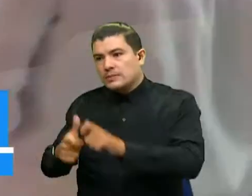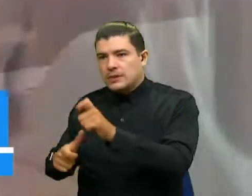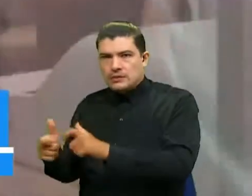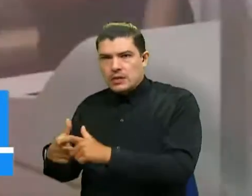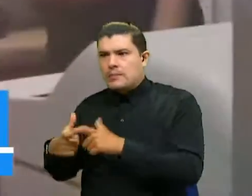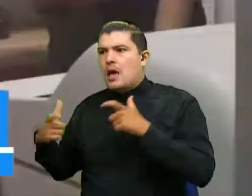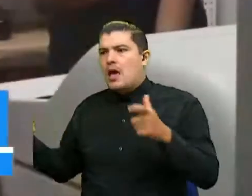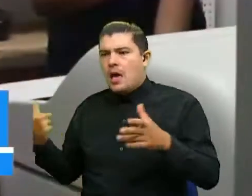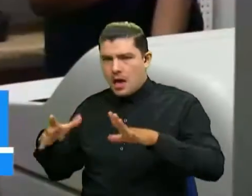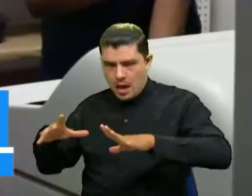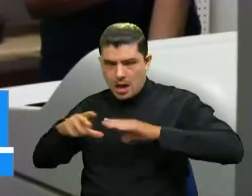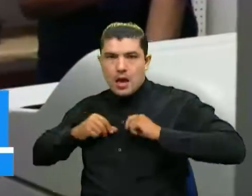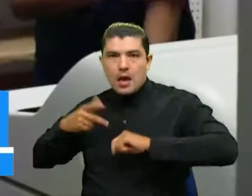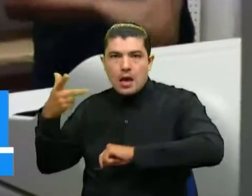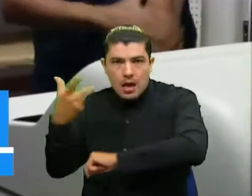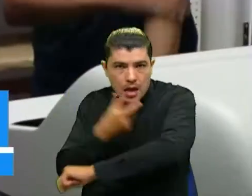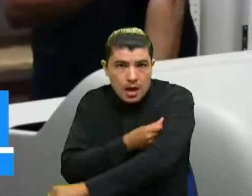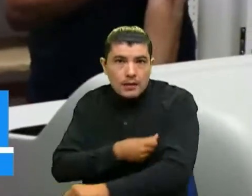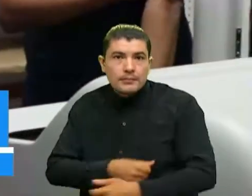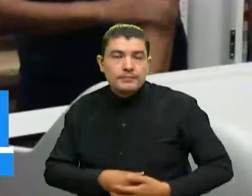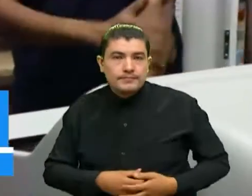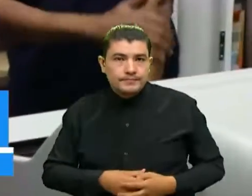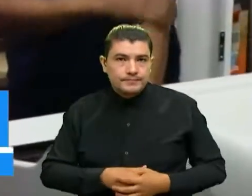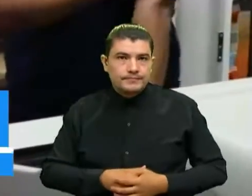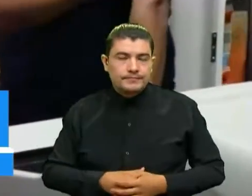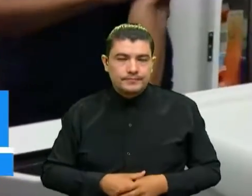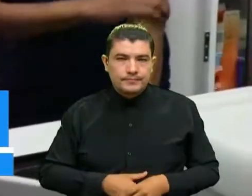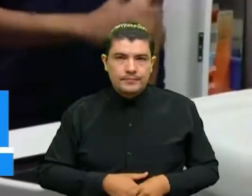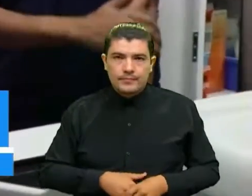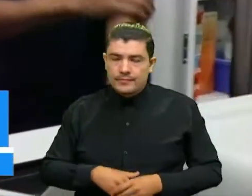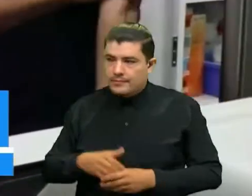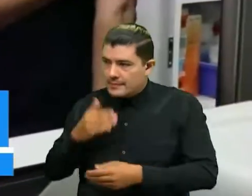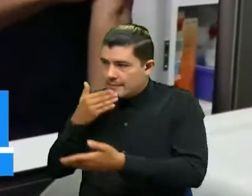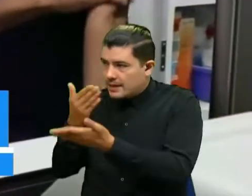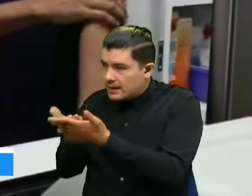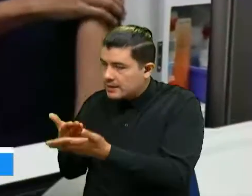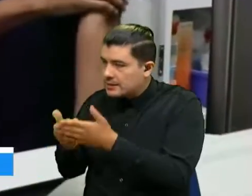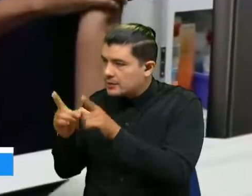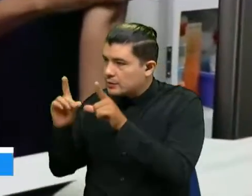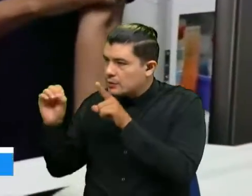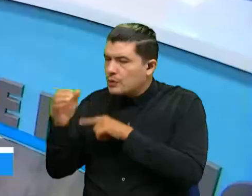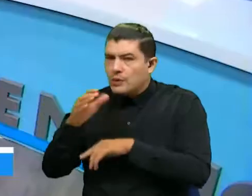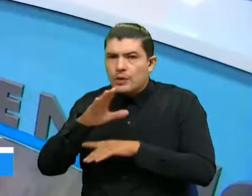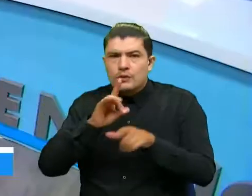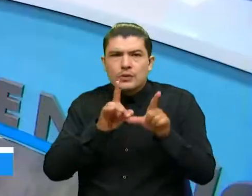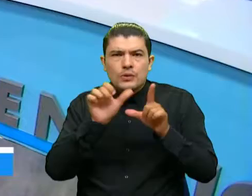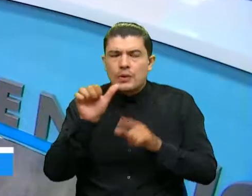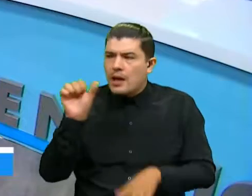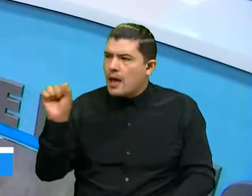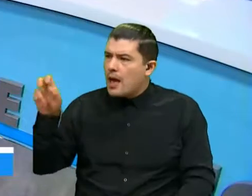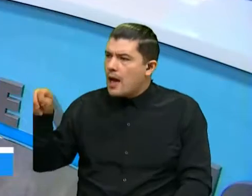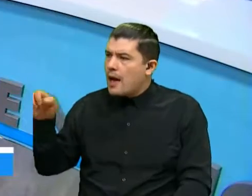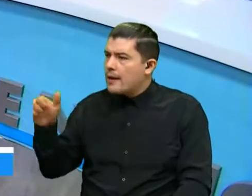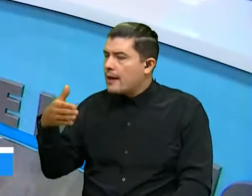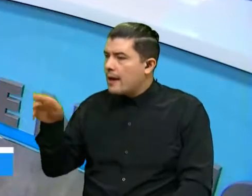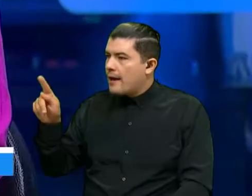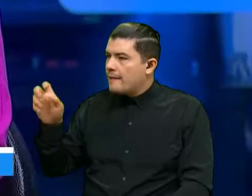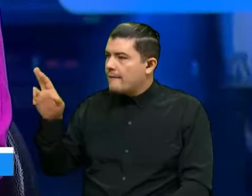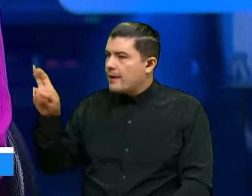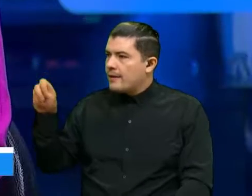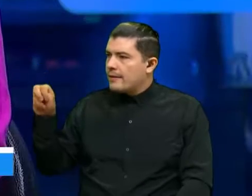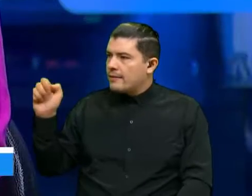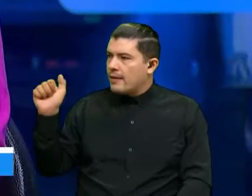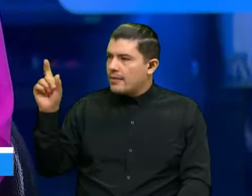y cultura estos porcentajes van a ser muy bajos Gracias doctor Patricio Doctor Ana Fernanda, su turno ¿Cómo está la